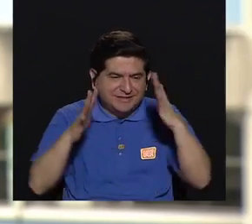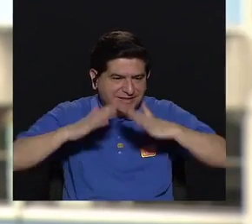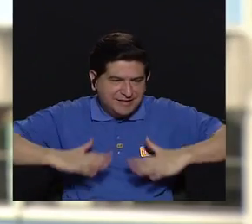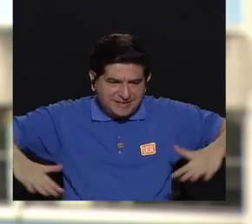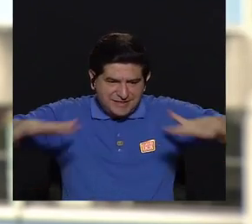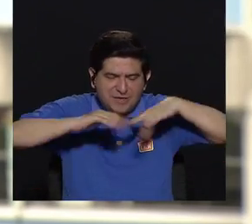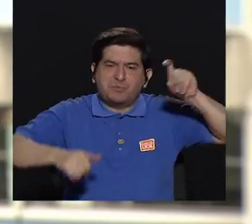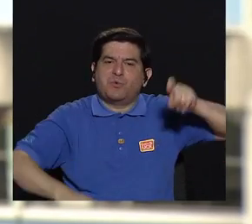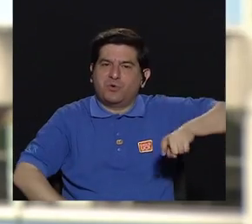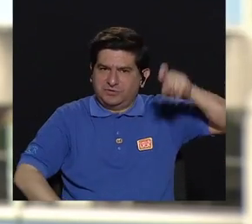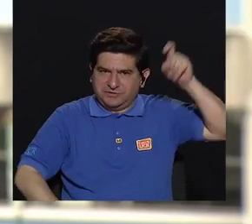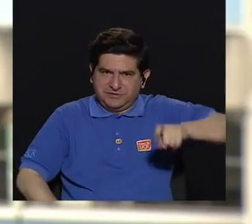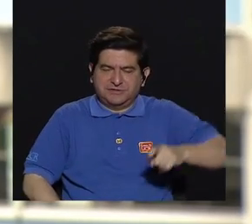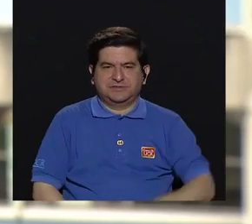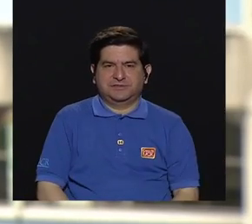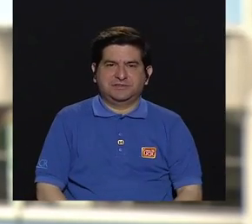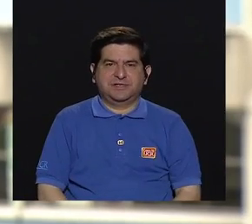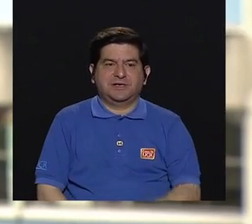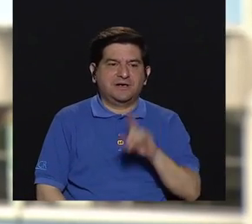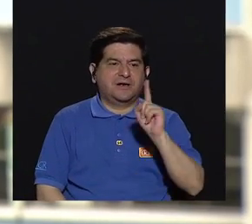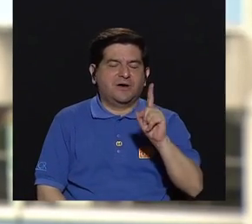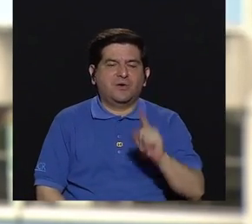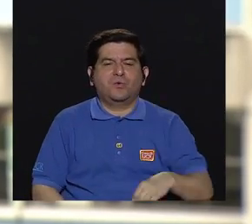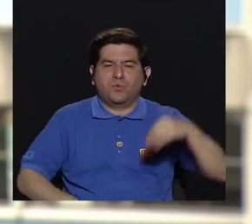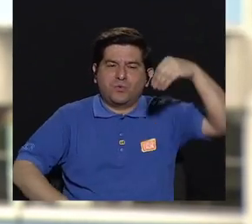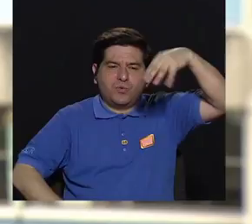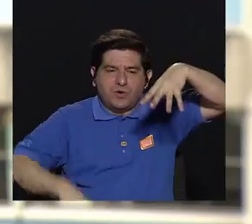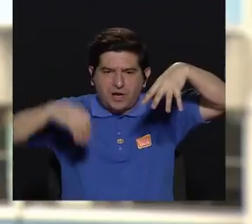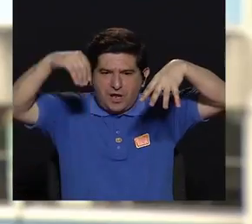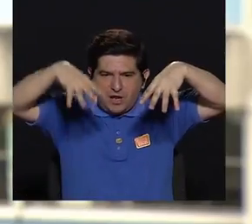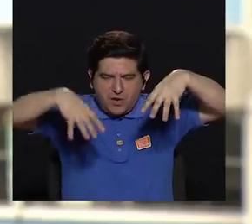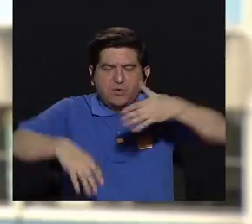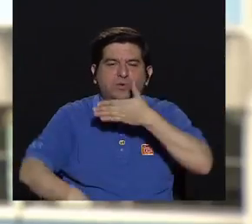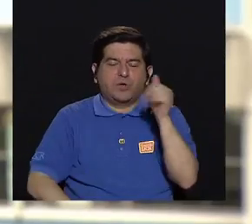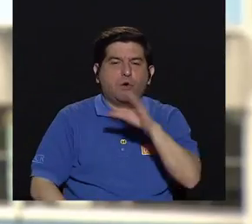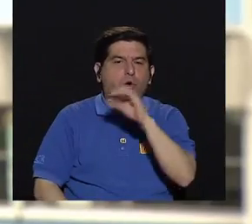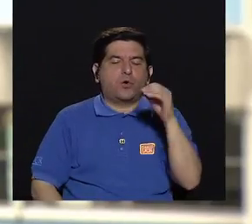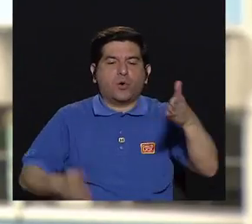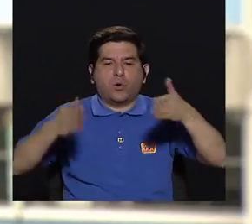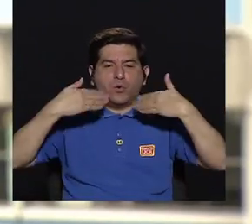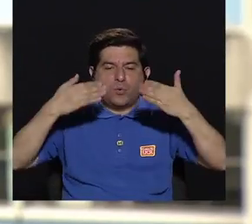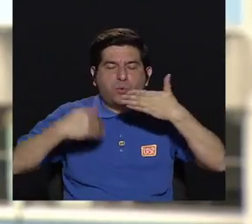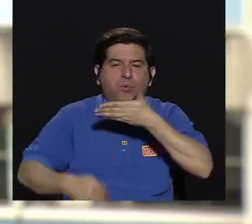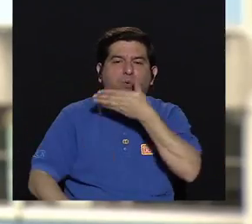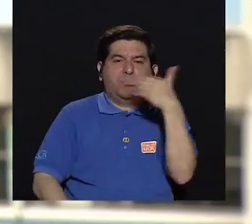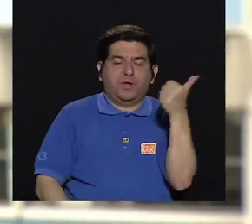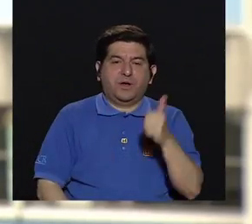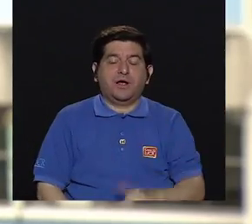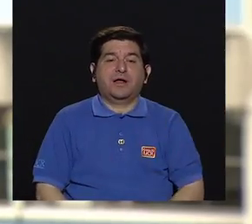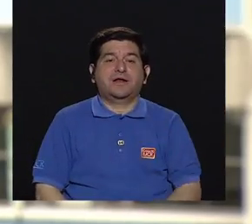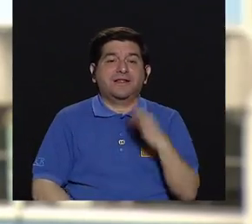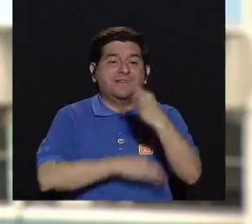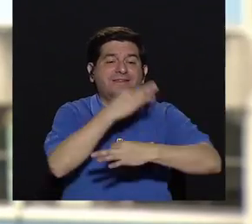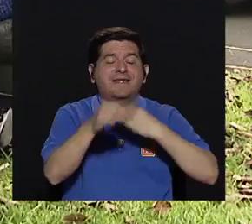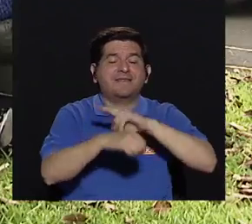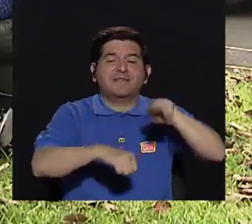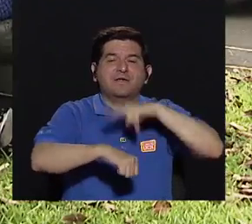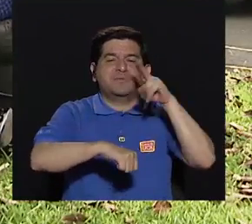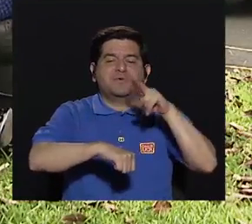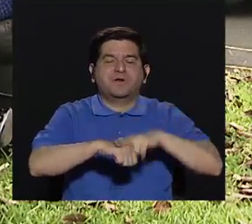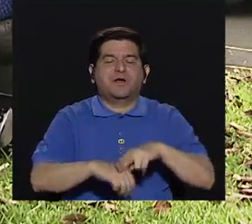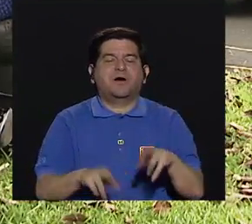espacios, si se requiere una mejor iluminación y ventilación y ojalá que sea natural.